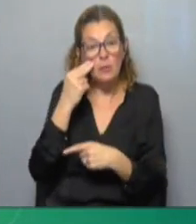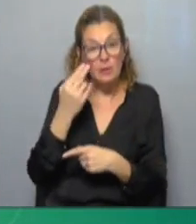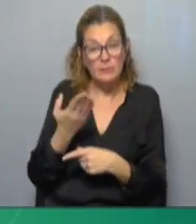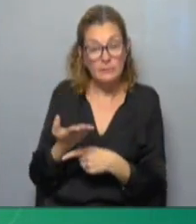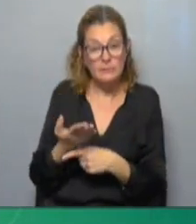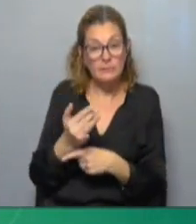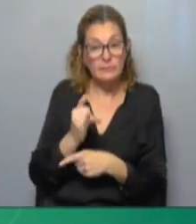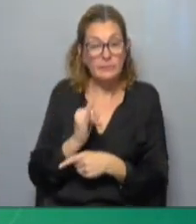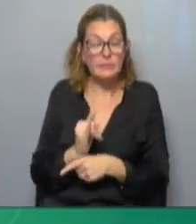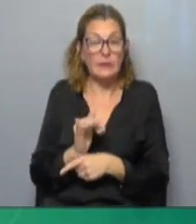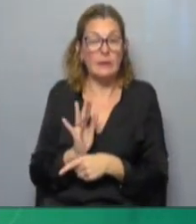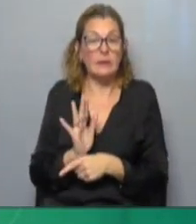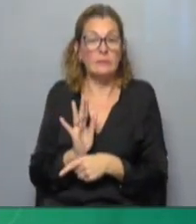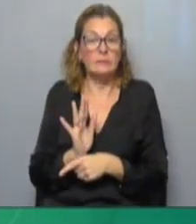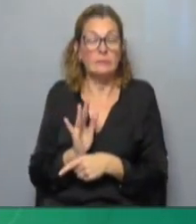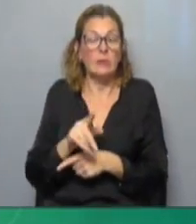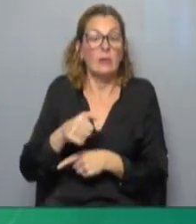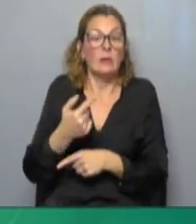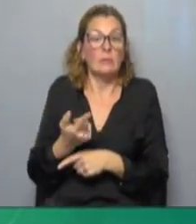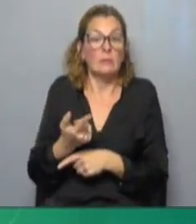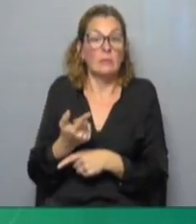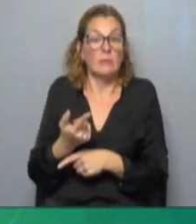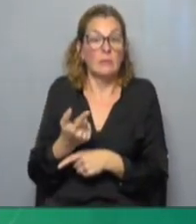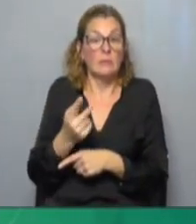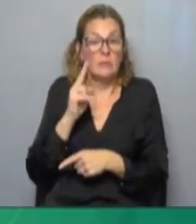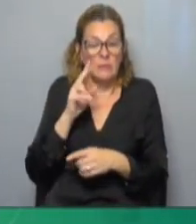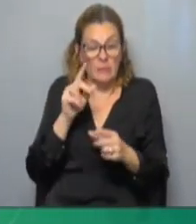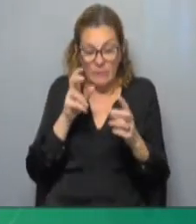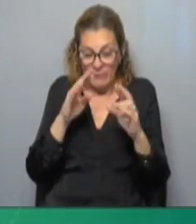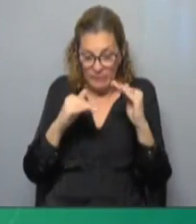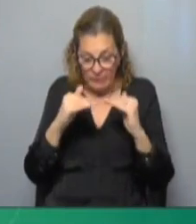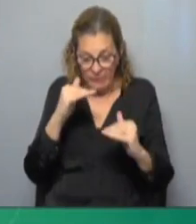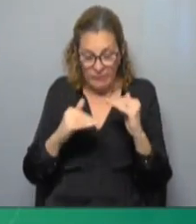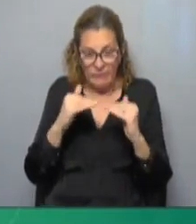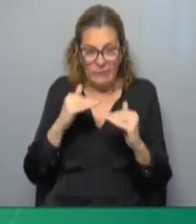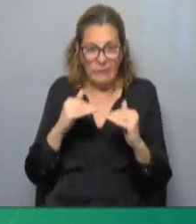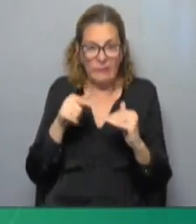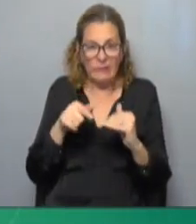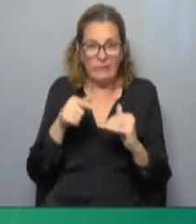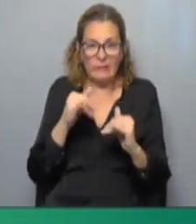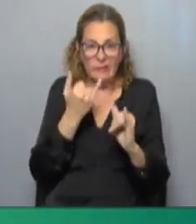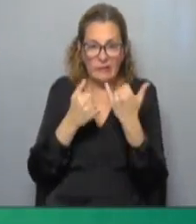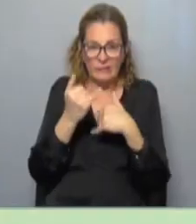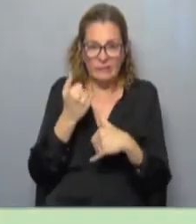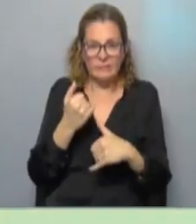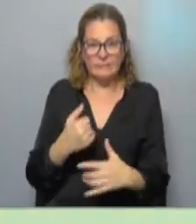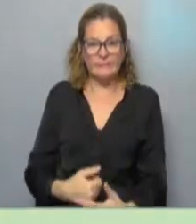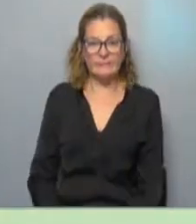Y luego, bueno, haremos una evaluación de su informe.